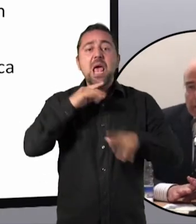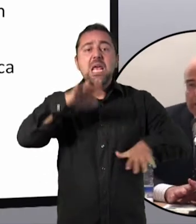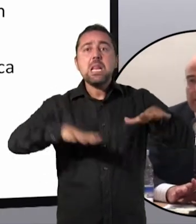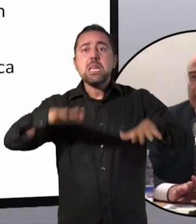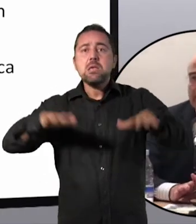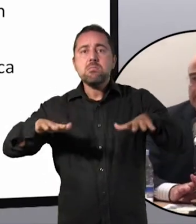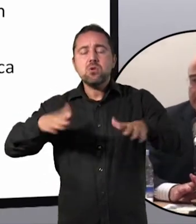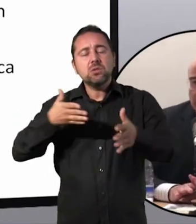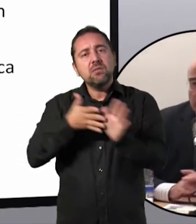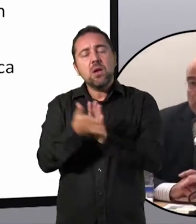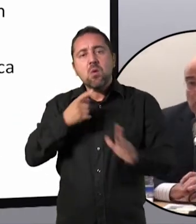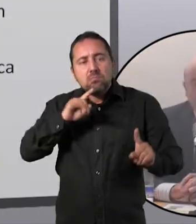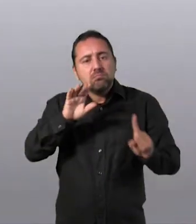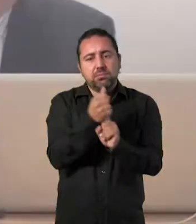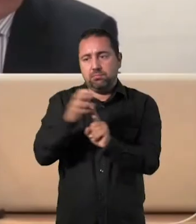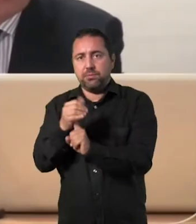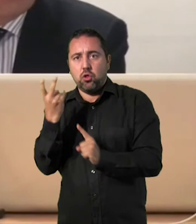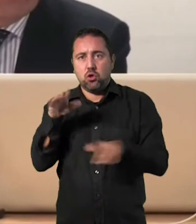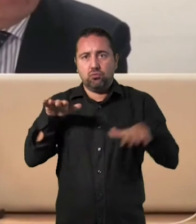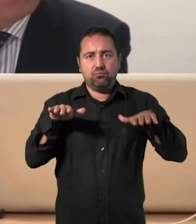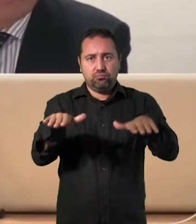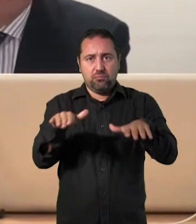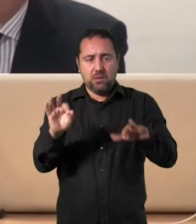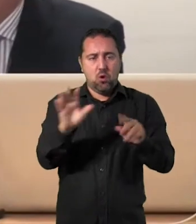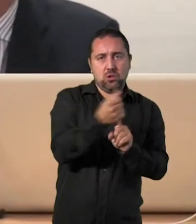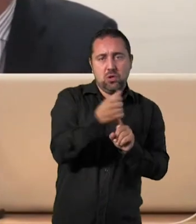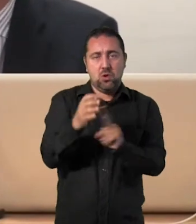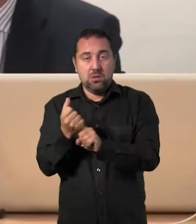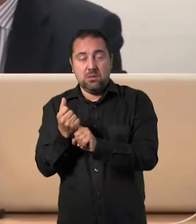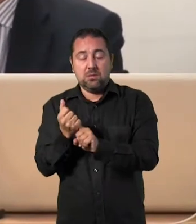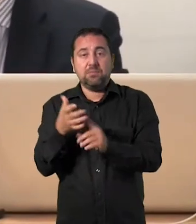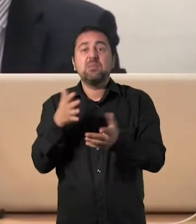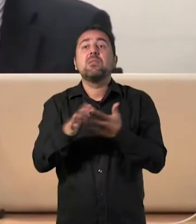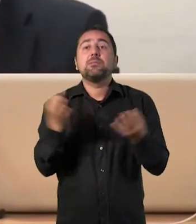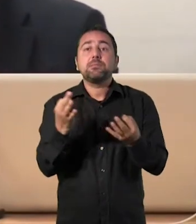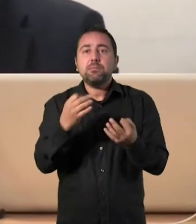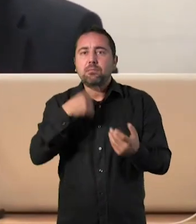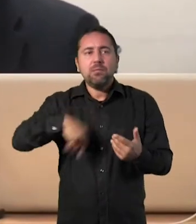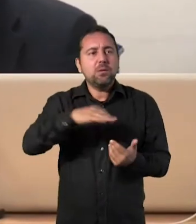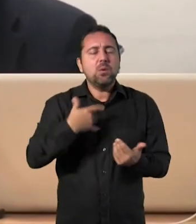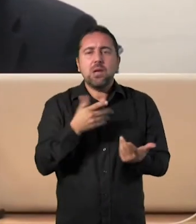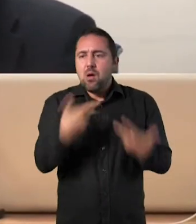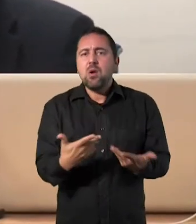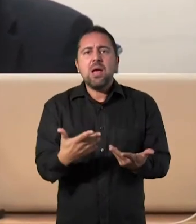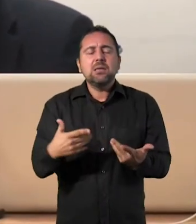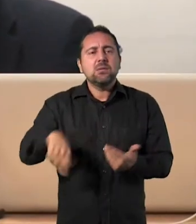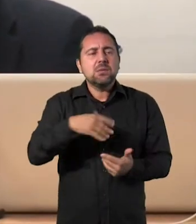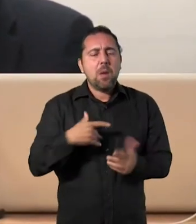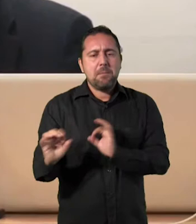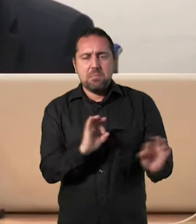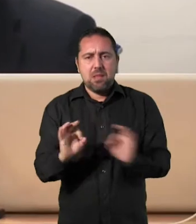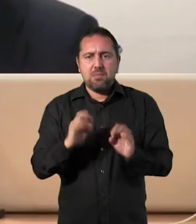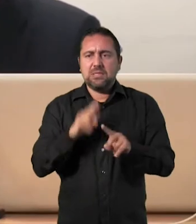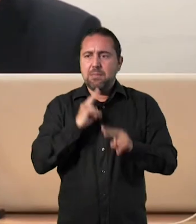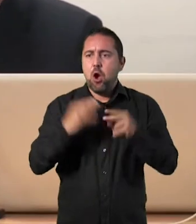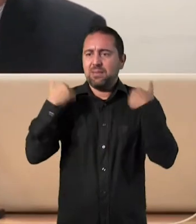conseguir llevar adelante las dos. ¿Qué ocurre? Que la universidad está muy preparada para aprender esas competencias técnicas.